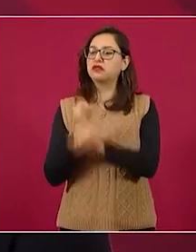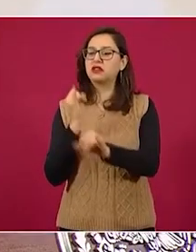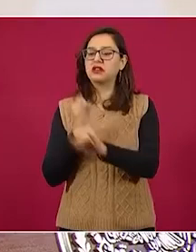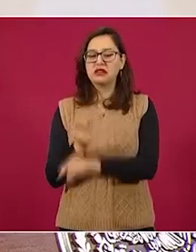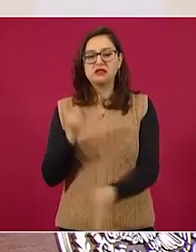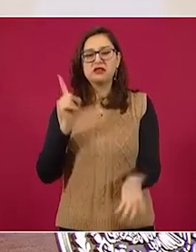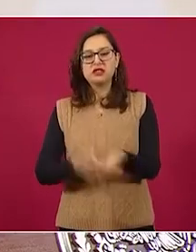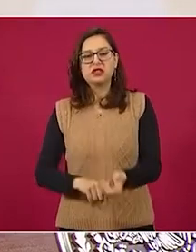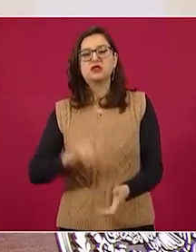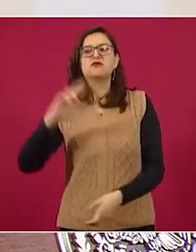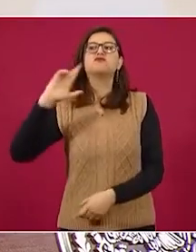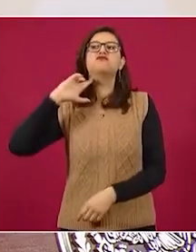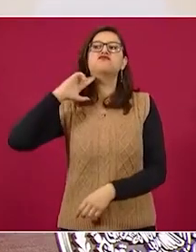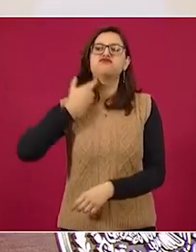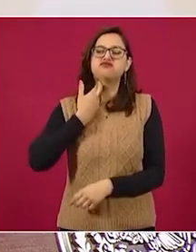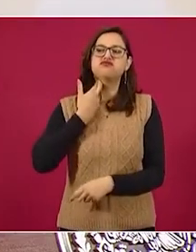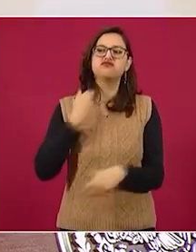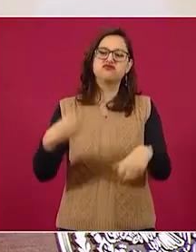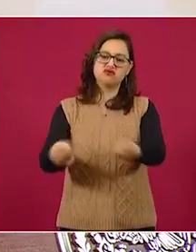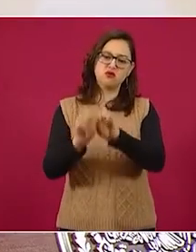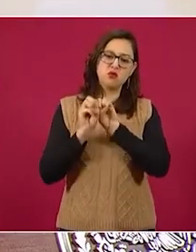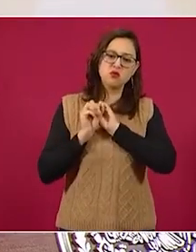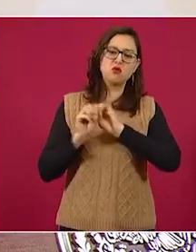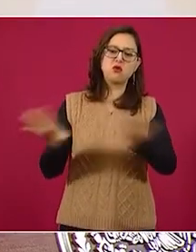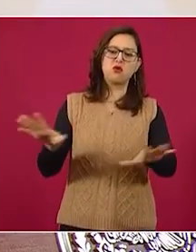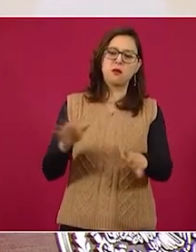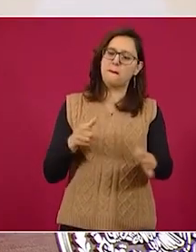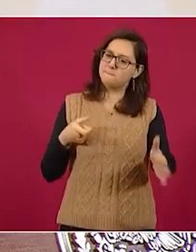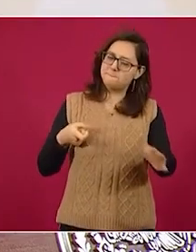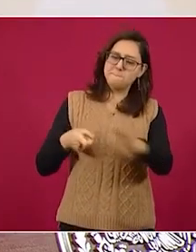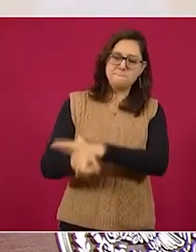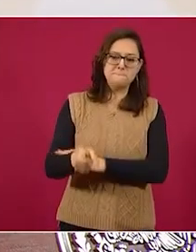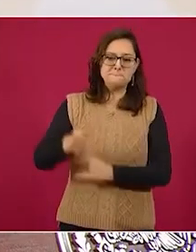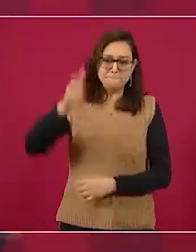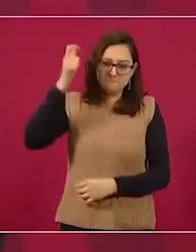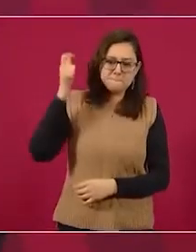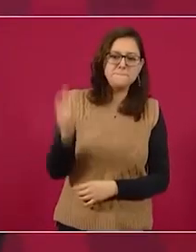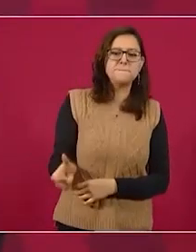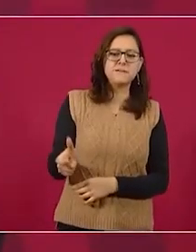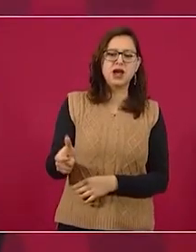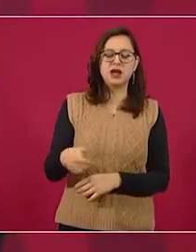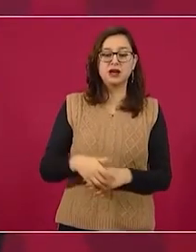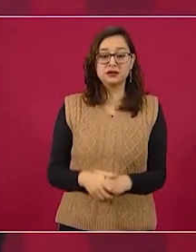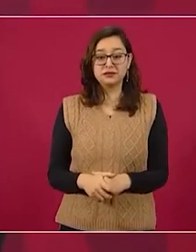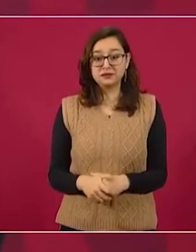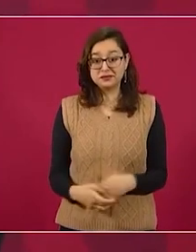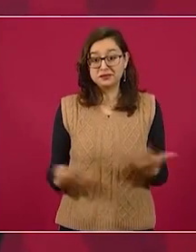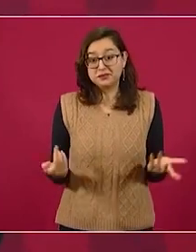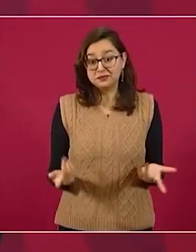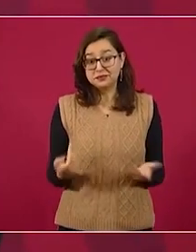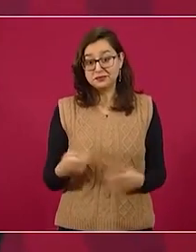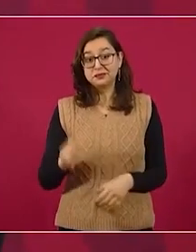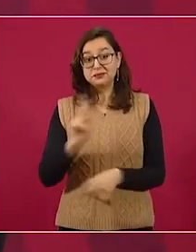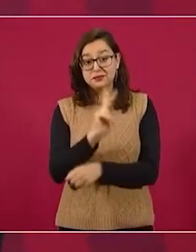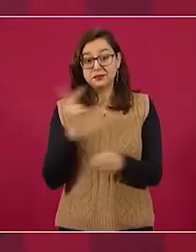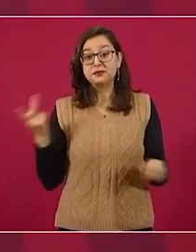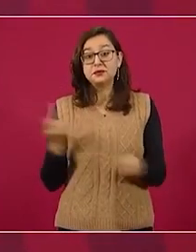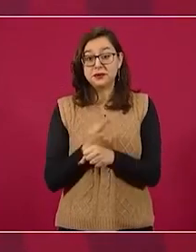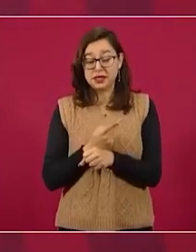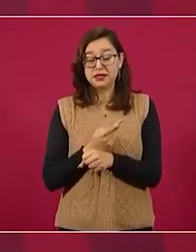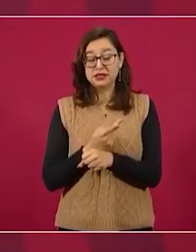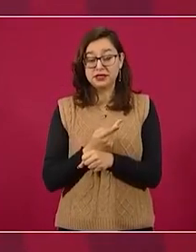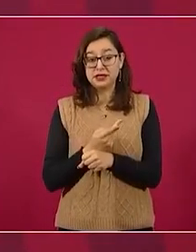para las redes sociales, pero aún así celebro